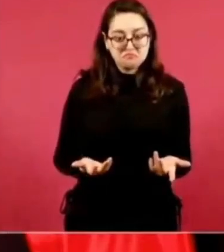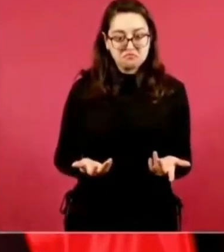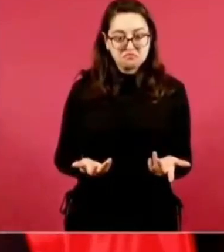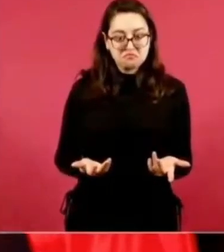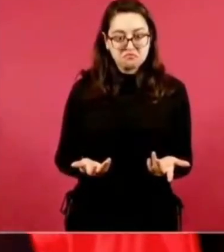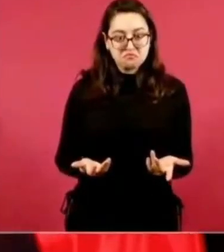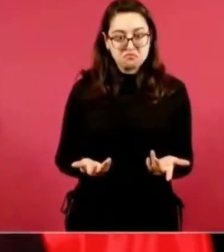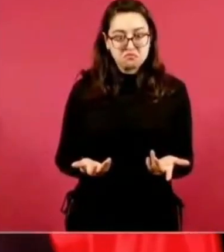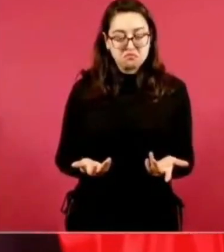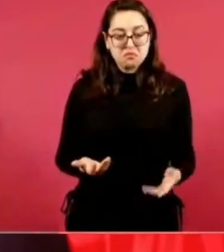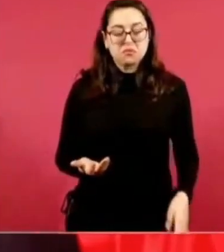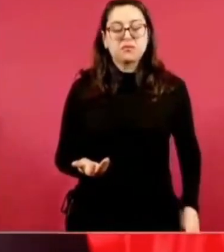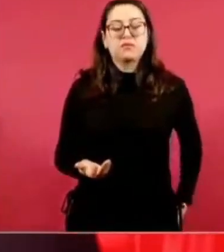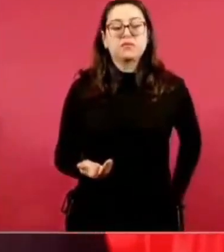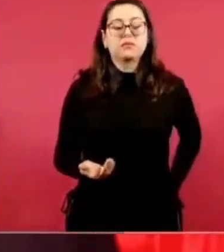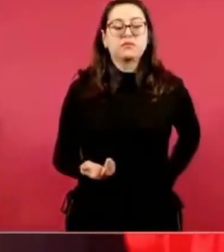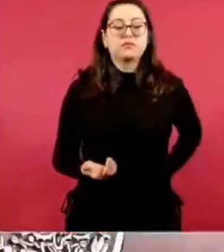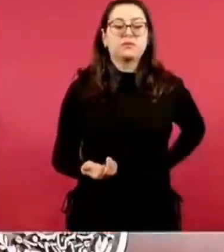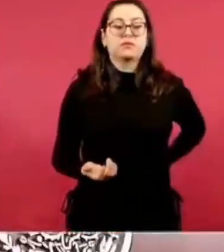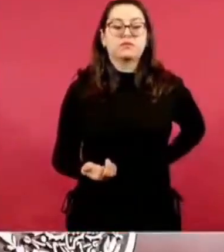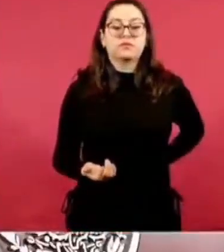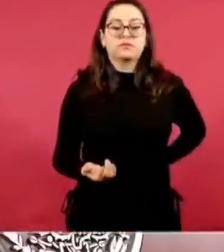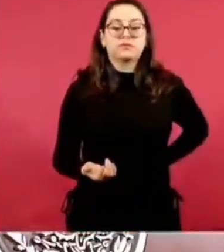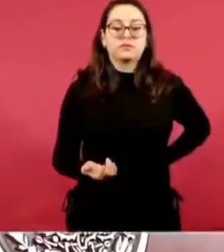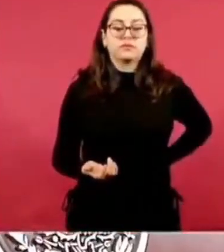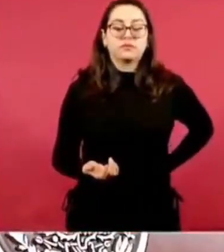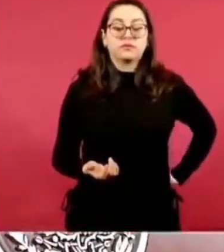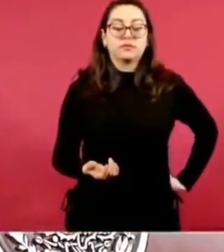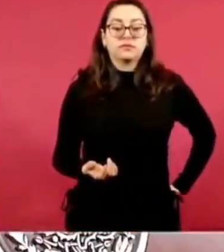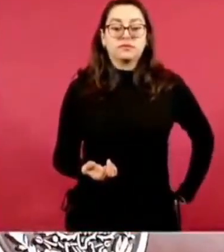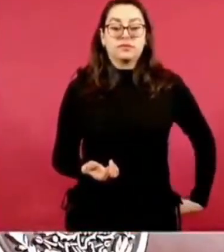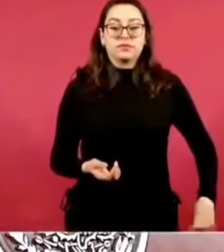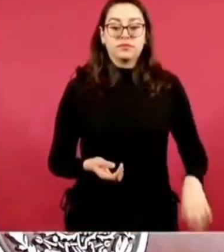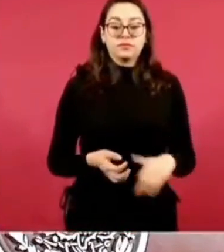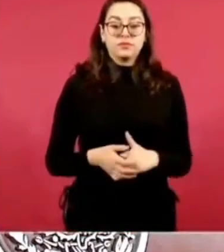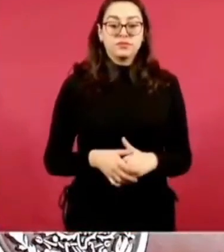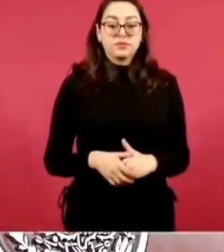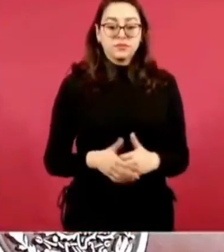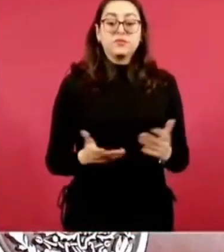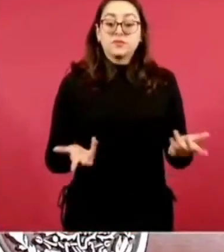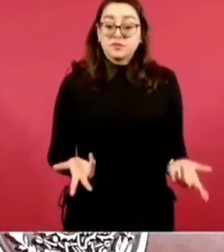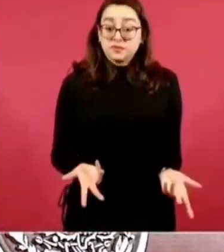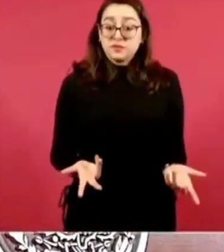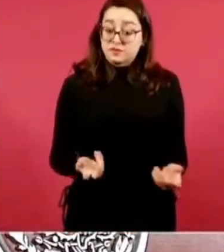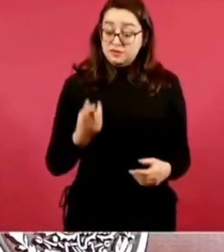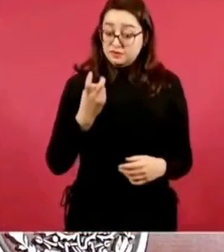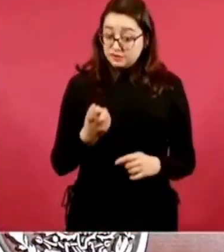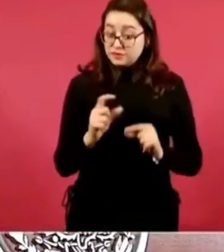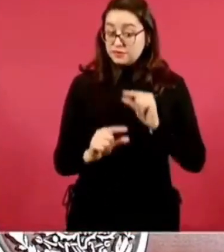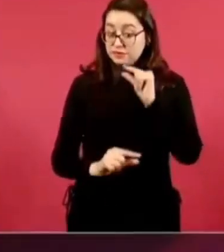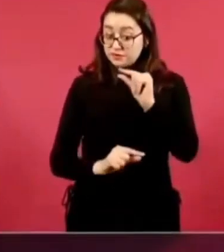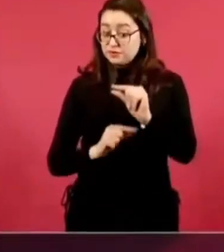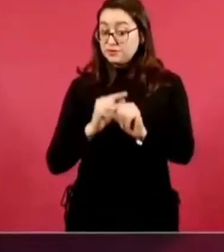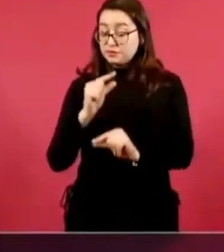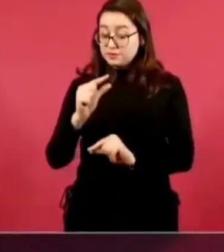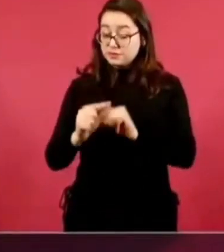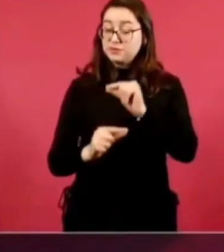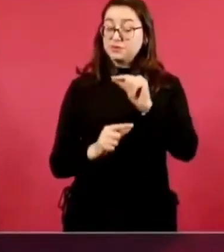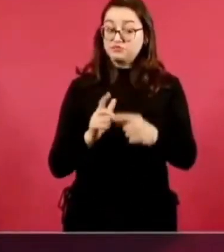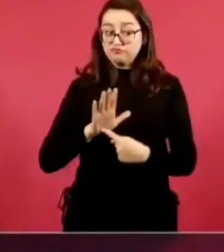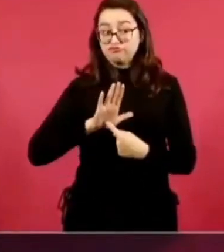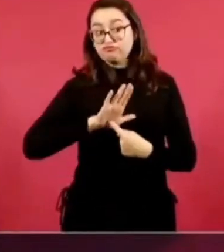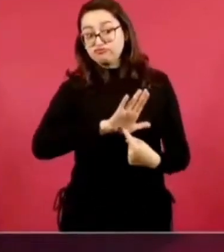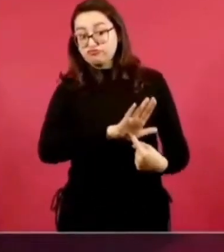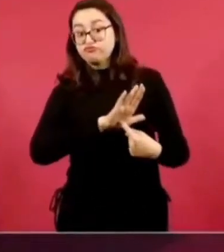Entonces, poco a poco hay que ir convenciendo de que hay